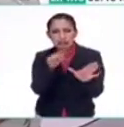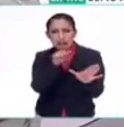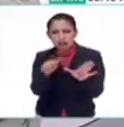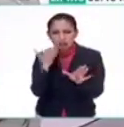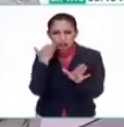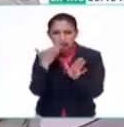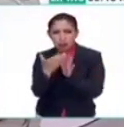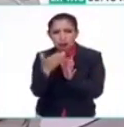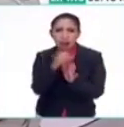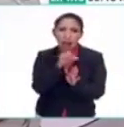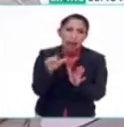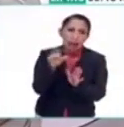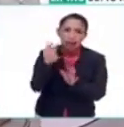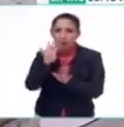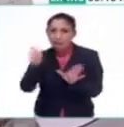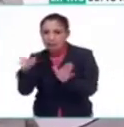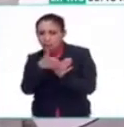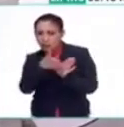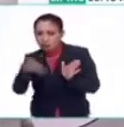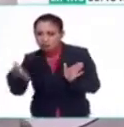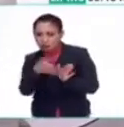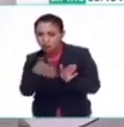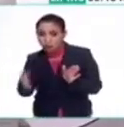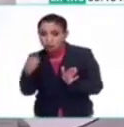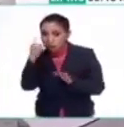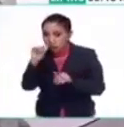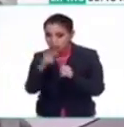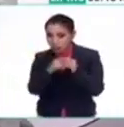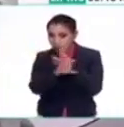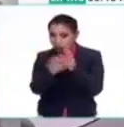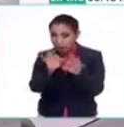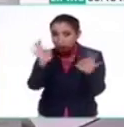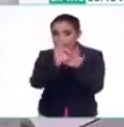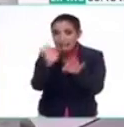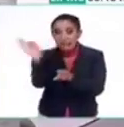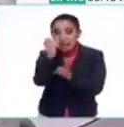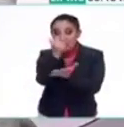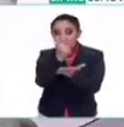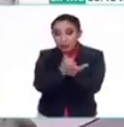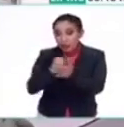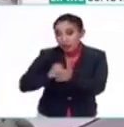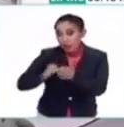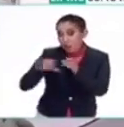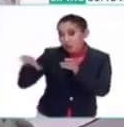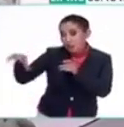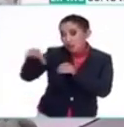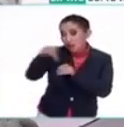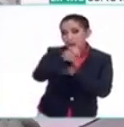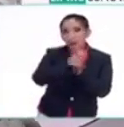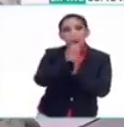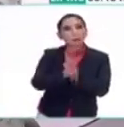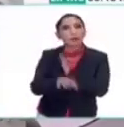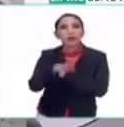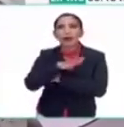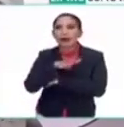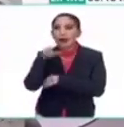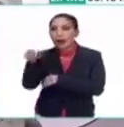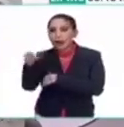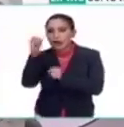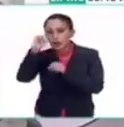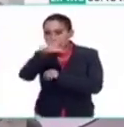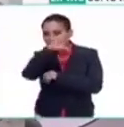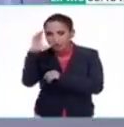nuestra era, 900, y aquí viene algo extraordinario. Si todas las ciudades prehispánicas, ahí la tenemos, algunas